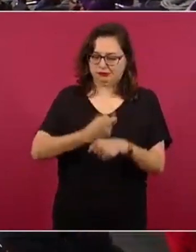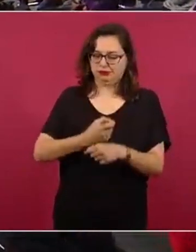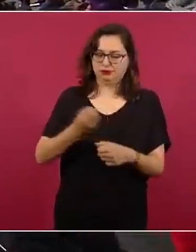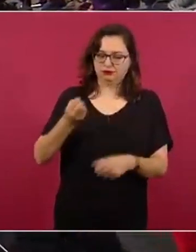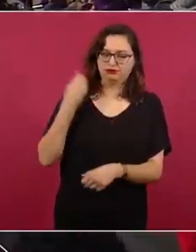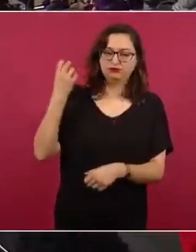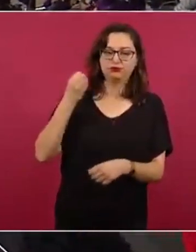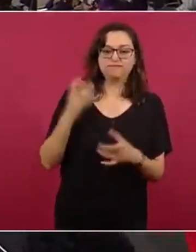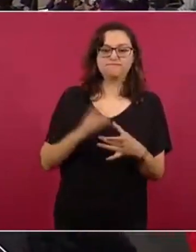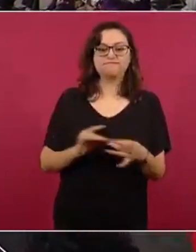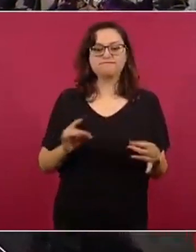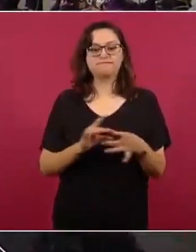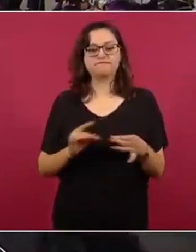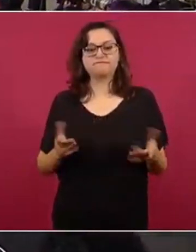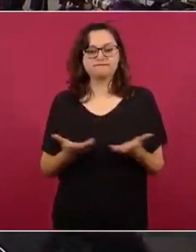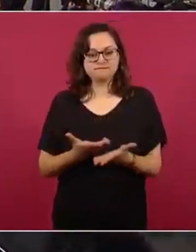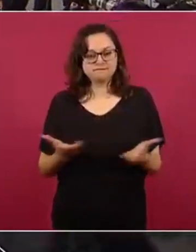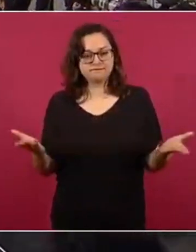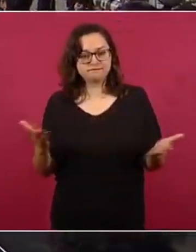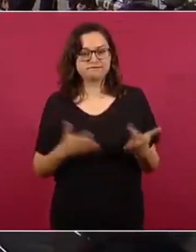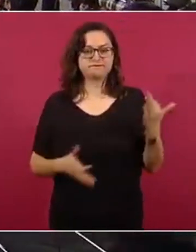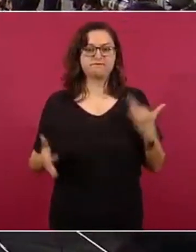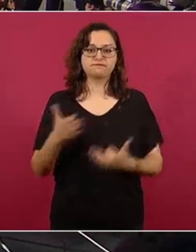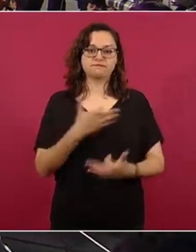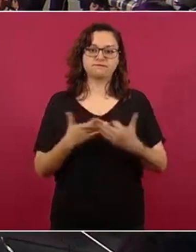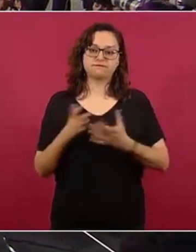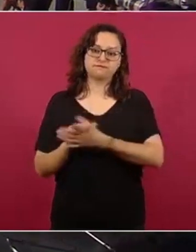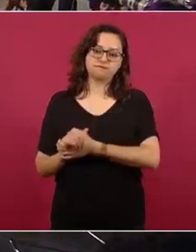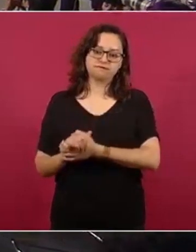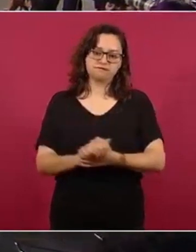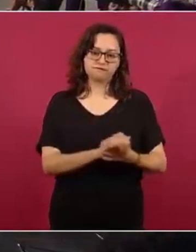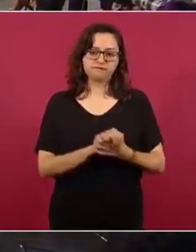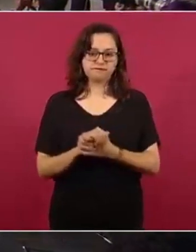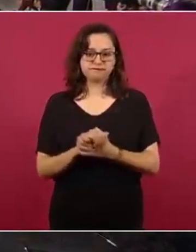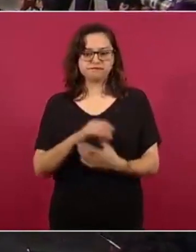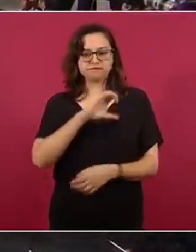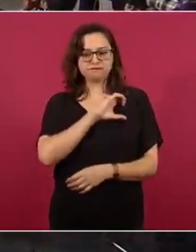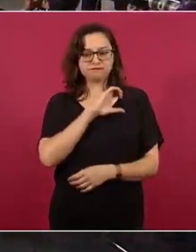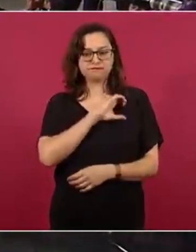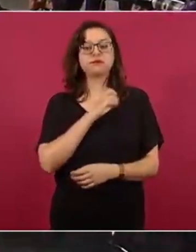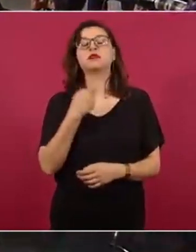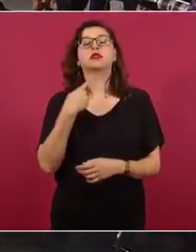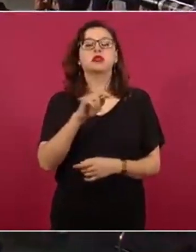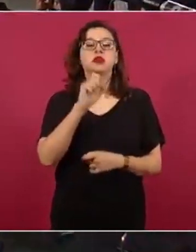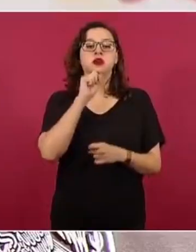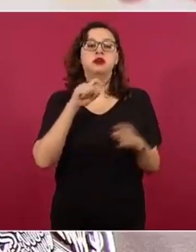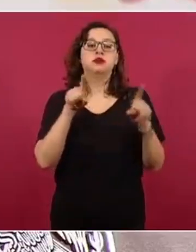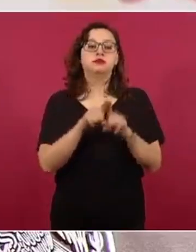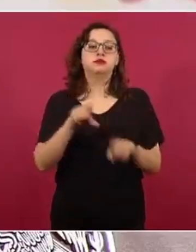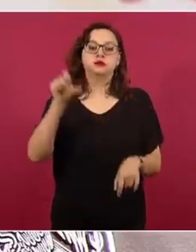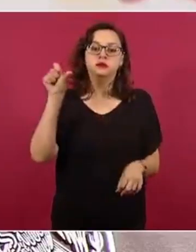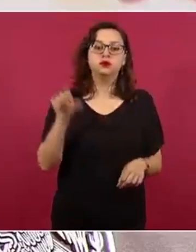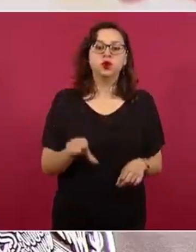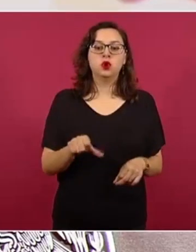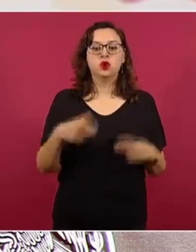saludándolos a todos ustedes, como siempre con afecto, pero en particular también hoy saludo a los trabajadores de la